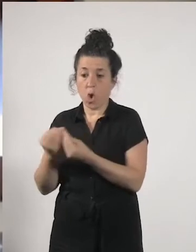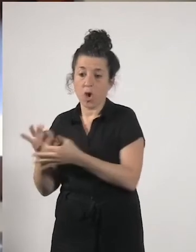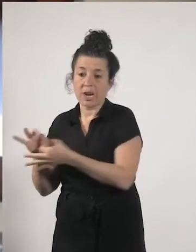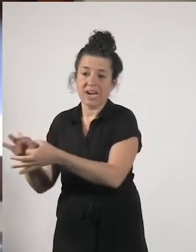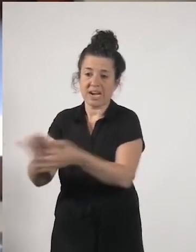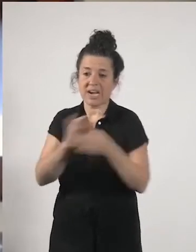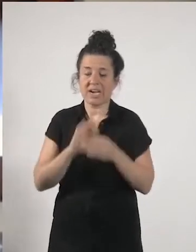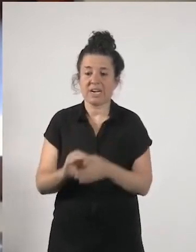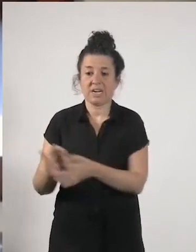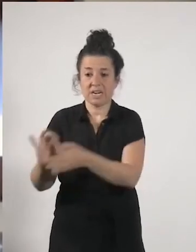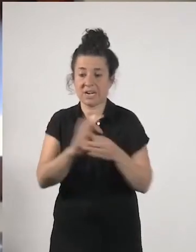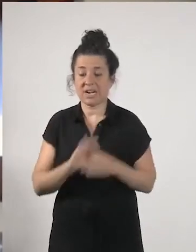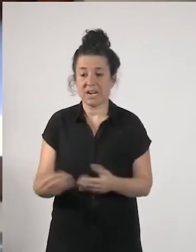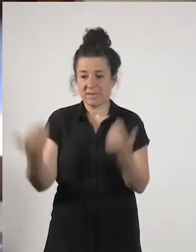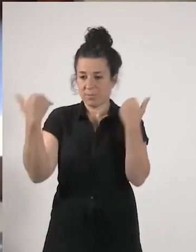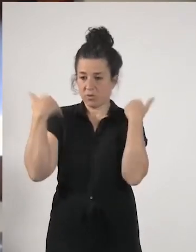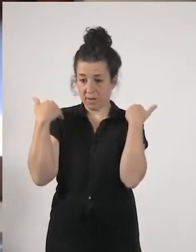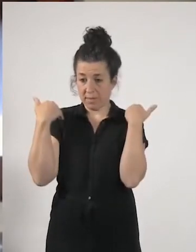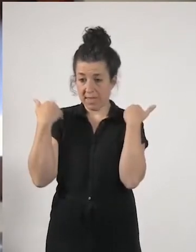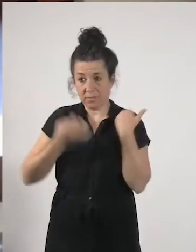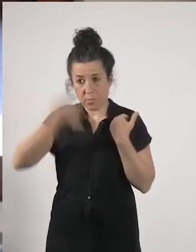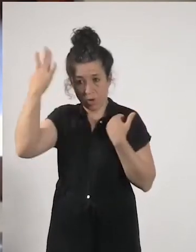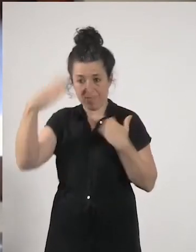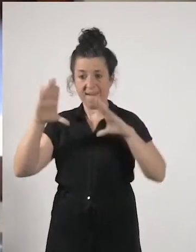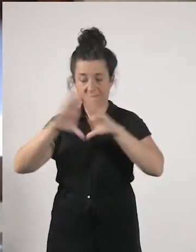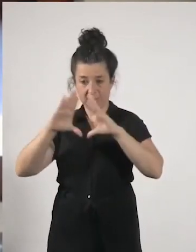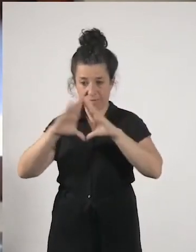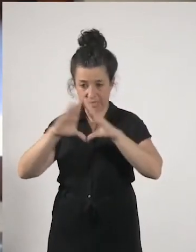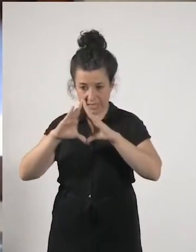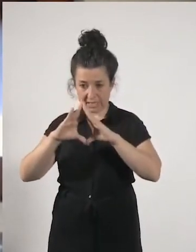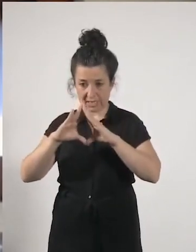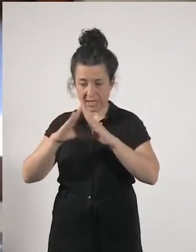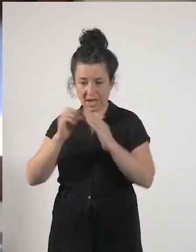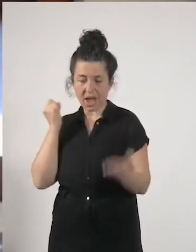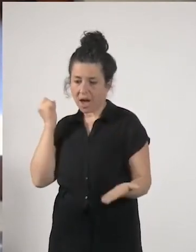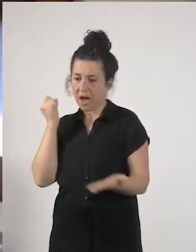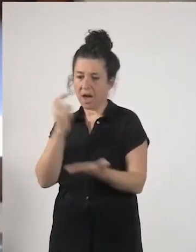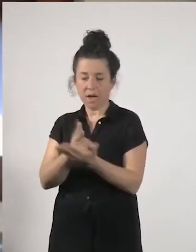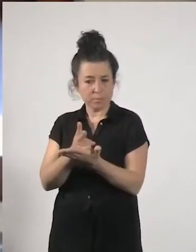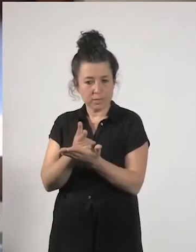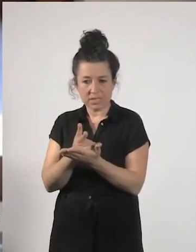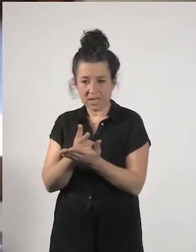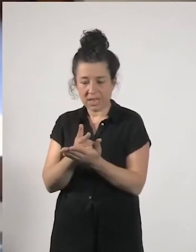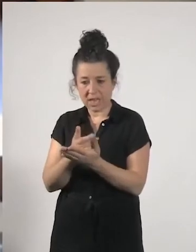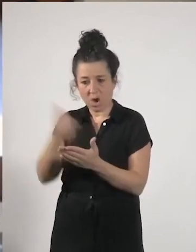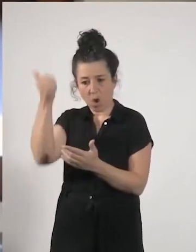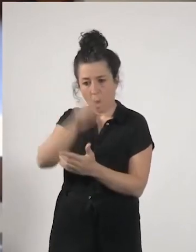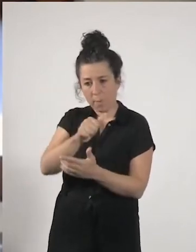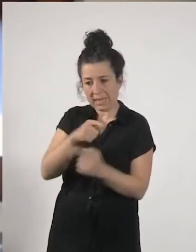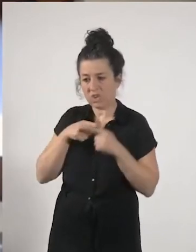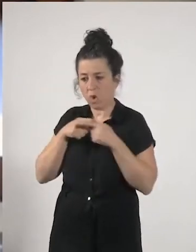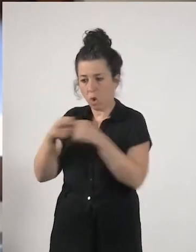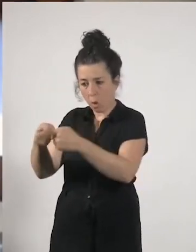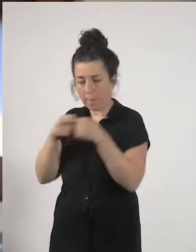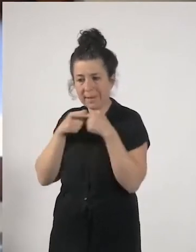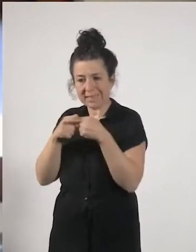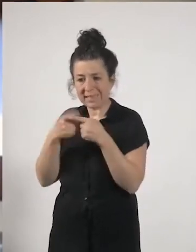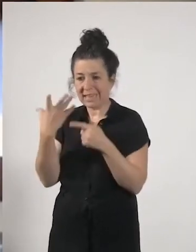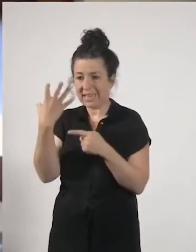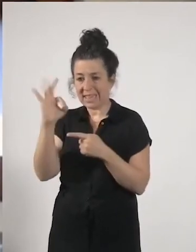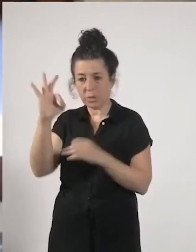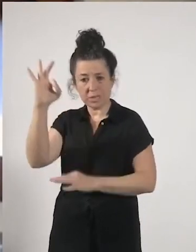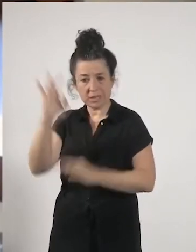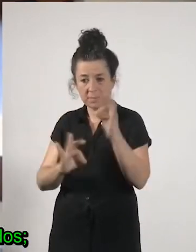que sigamos apostando porque los hombres compartan el 50% de los cuidados bueno